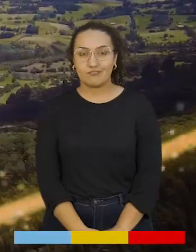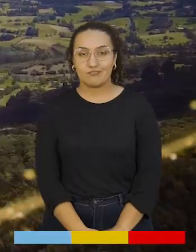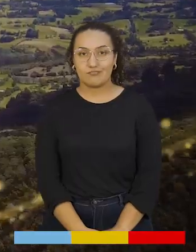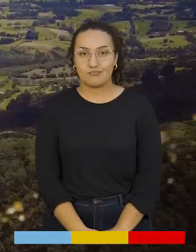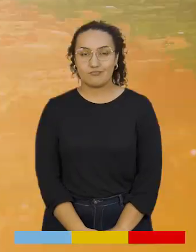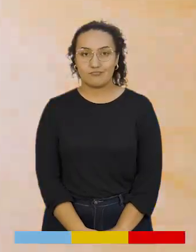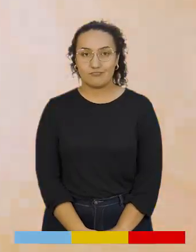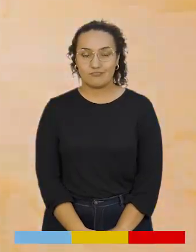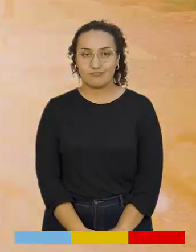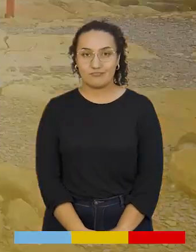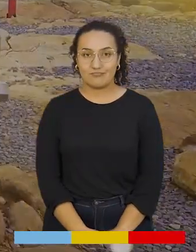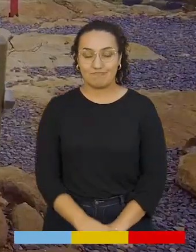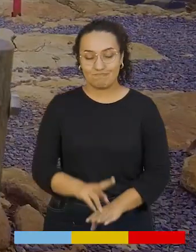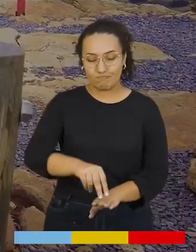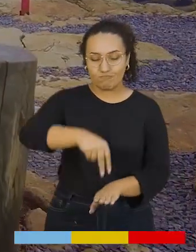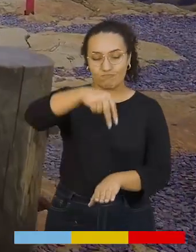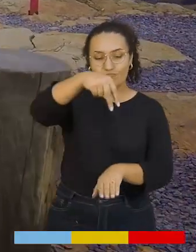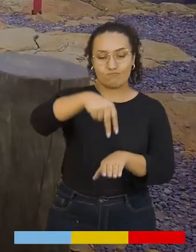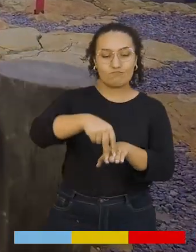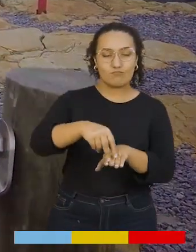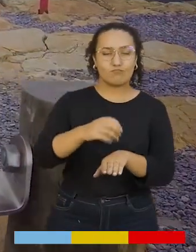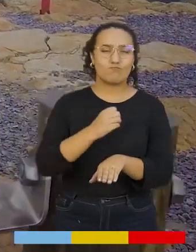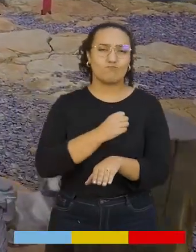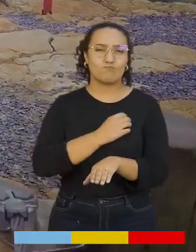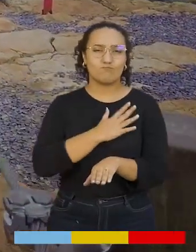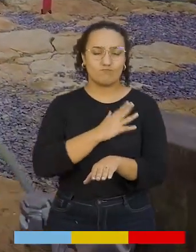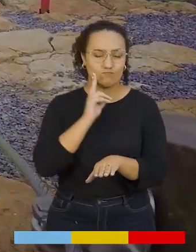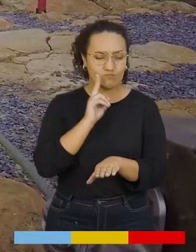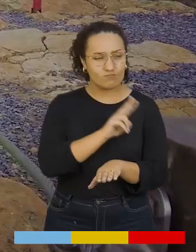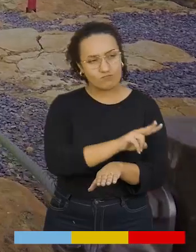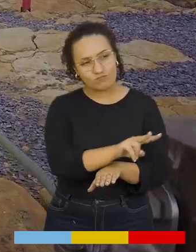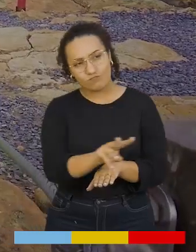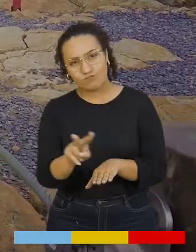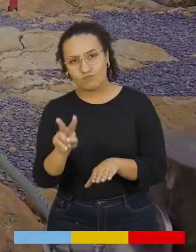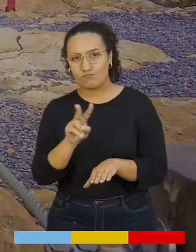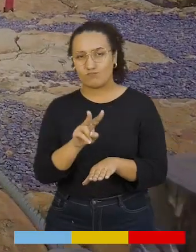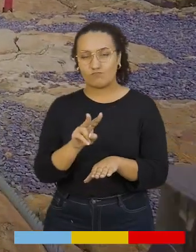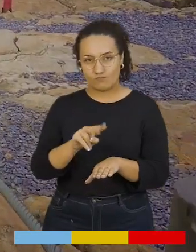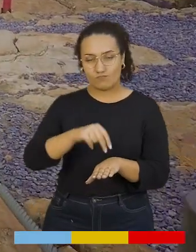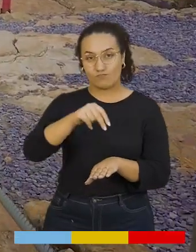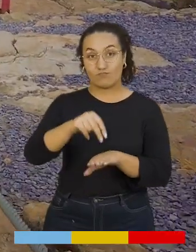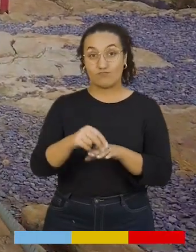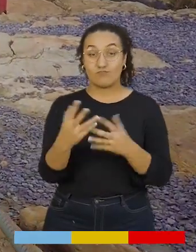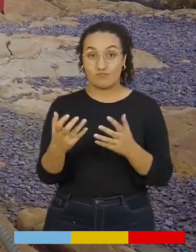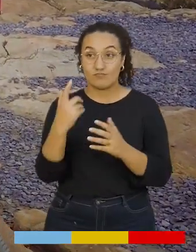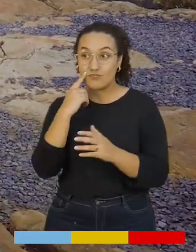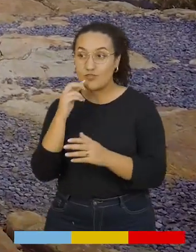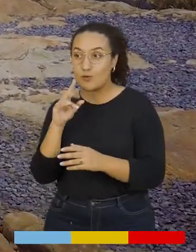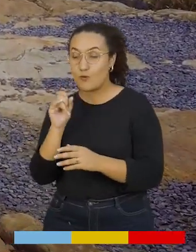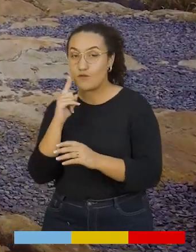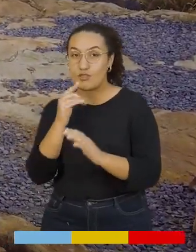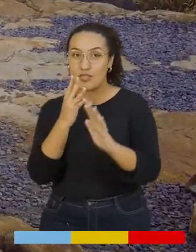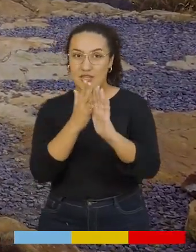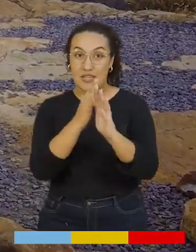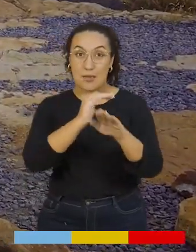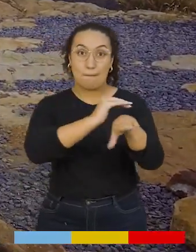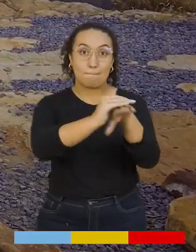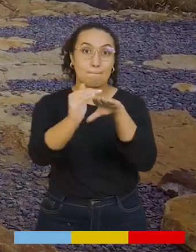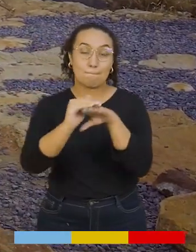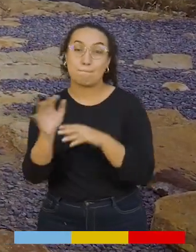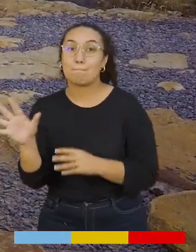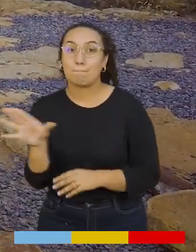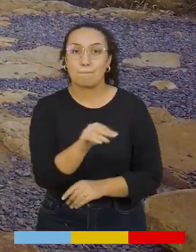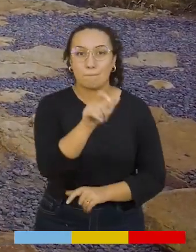Y después de tener la oportunidad de conocer este destino imperdible de Cundinamarca, la piedra colgada, quiero que Rubén le haga una invitación a todos nuestros